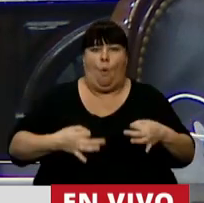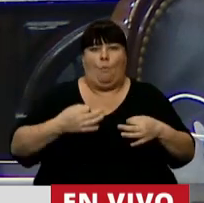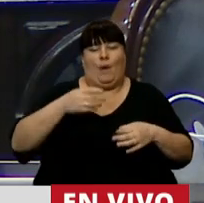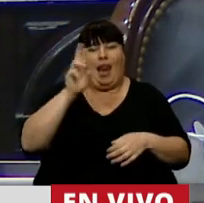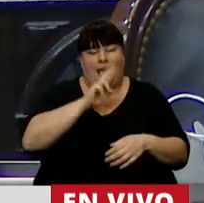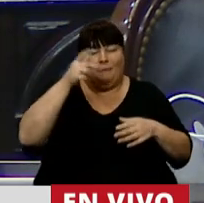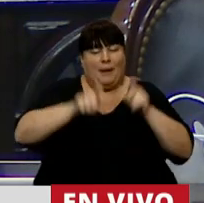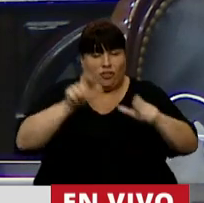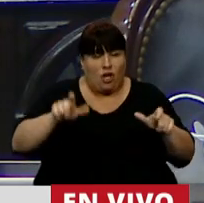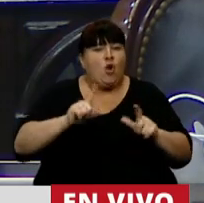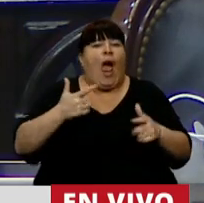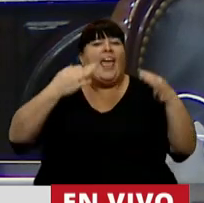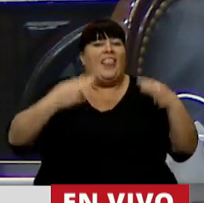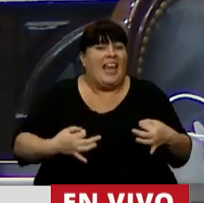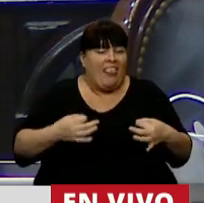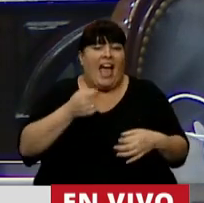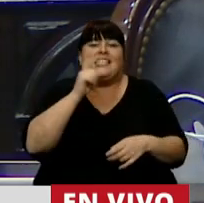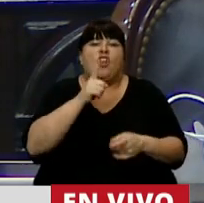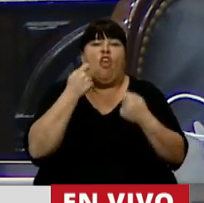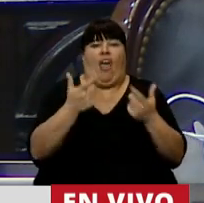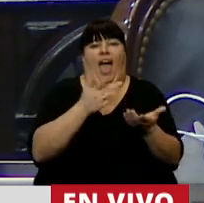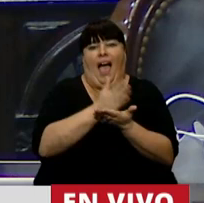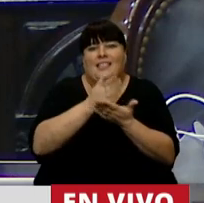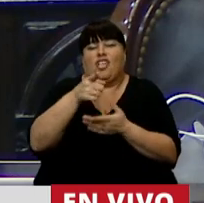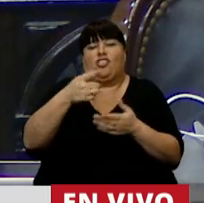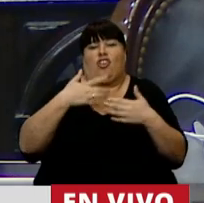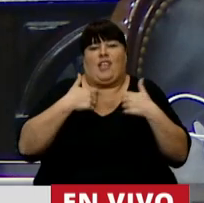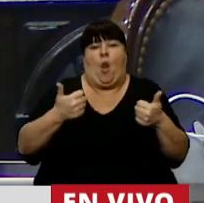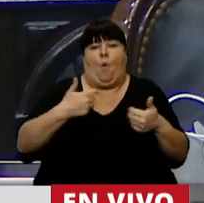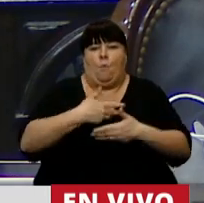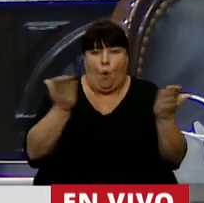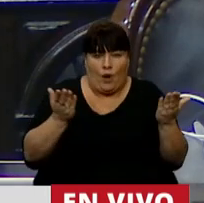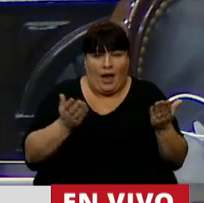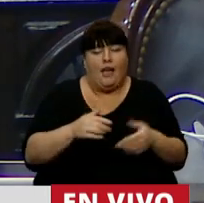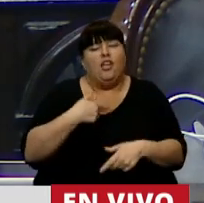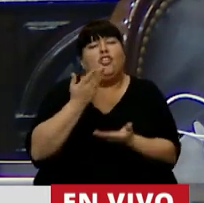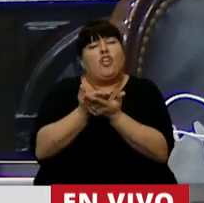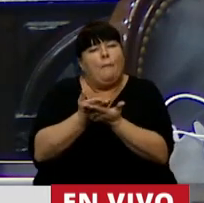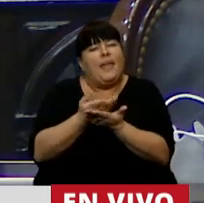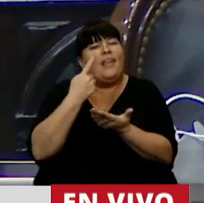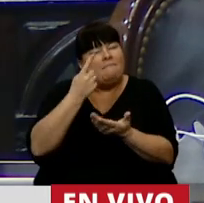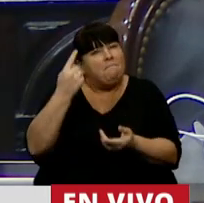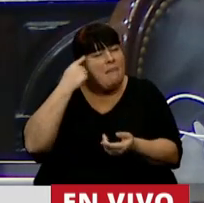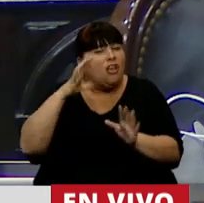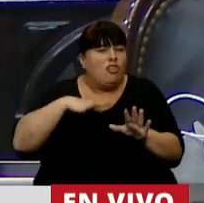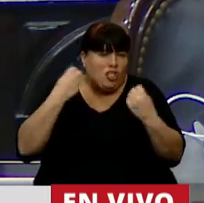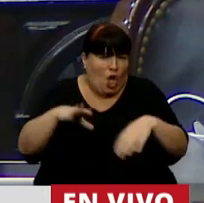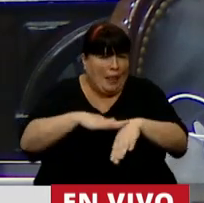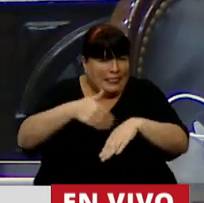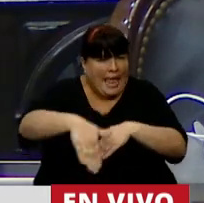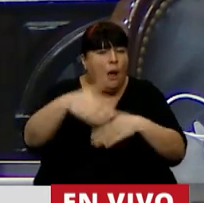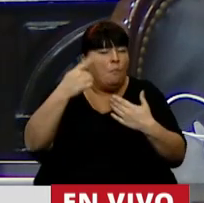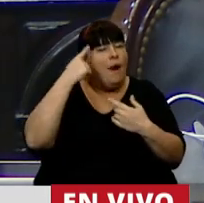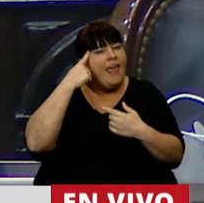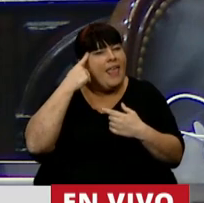dignidad humana y no hay dignidad humana sin acceso a la salud pública. Entonces le pido que revisen, quizás todavía estamos a tiempo